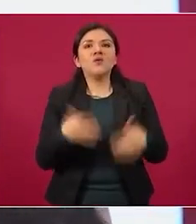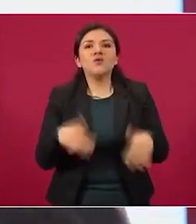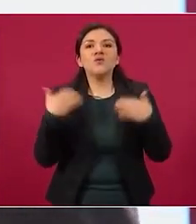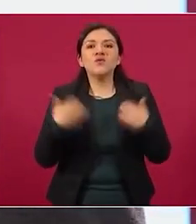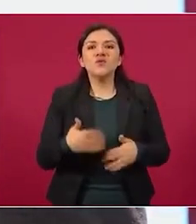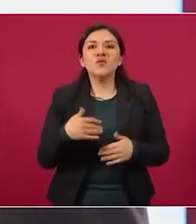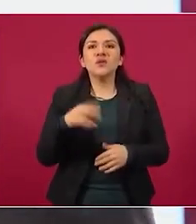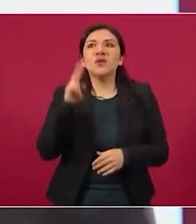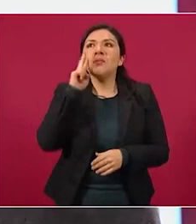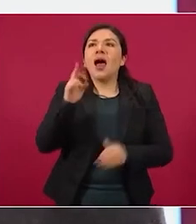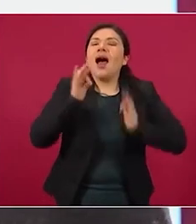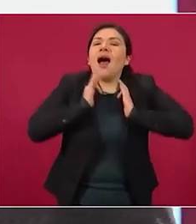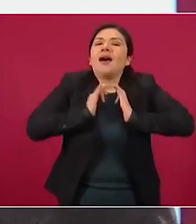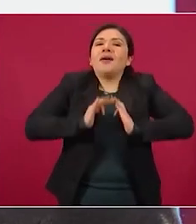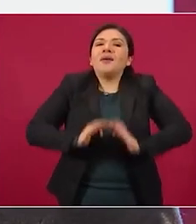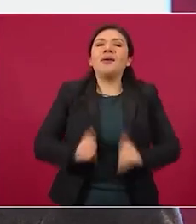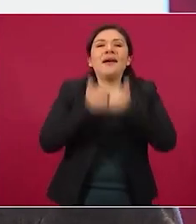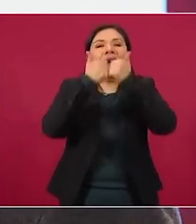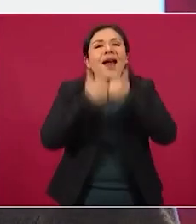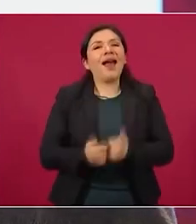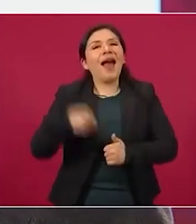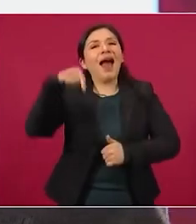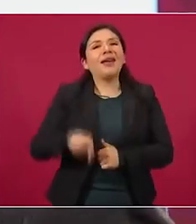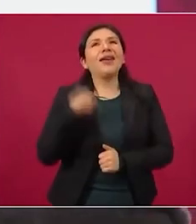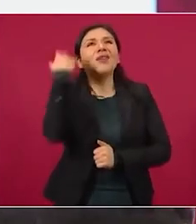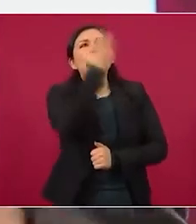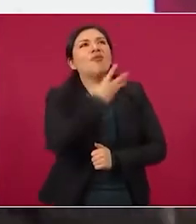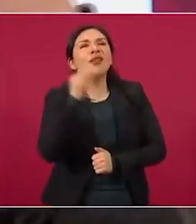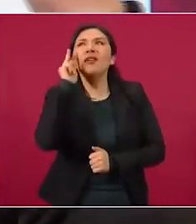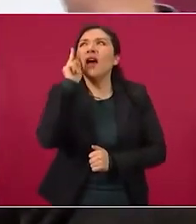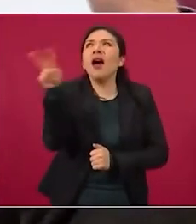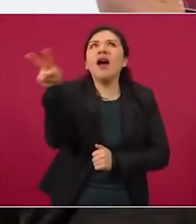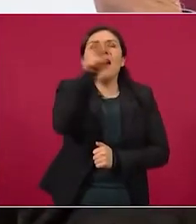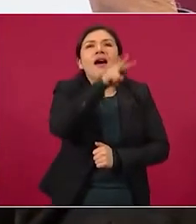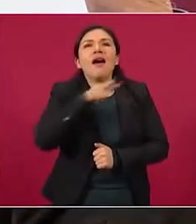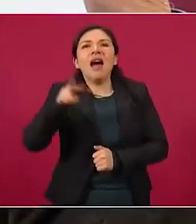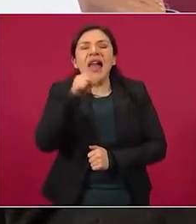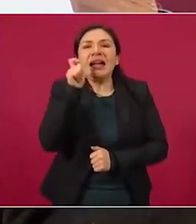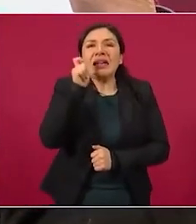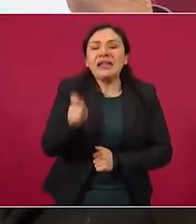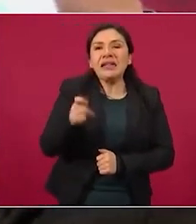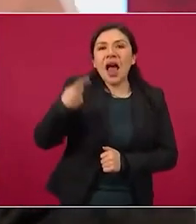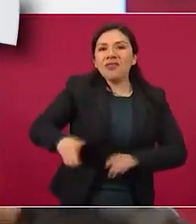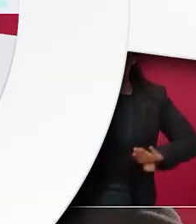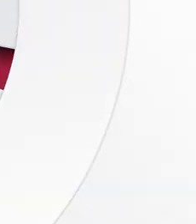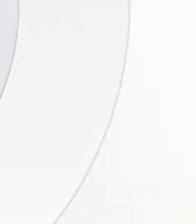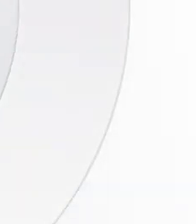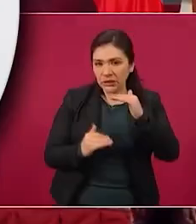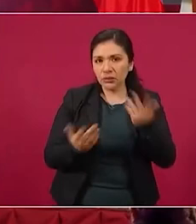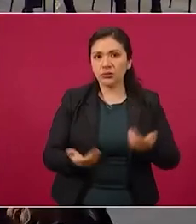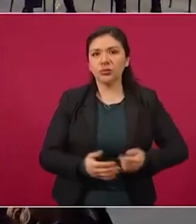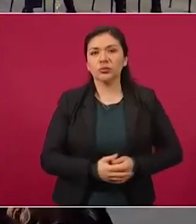pues muy a gusto por la grandeza cultural.